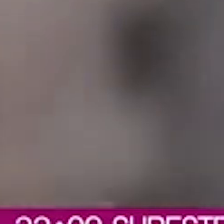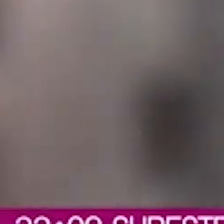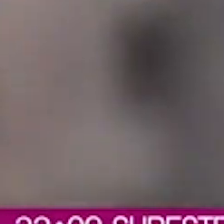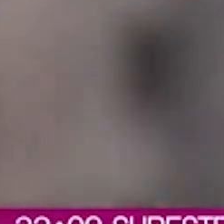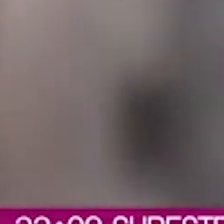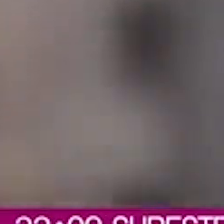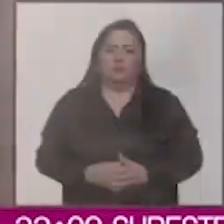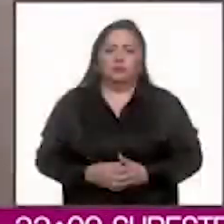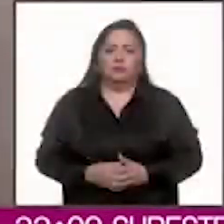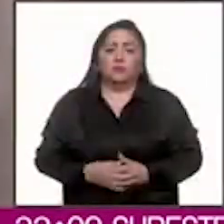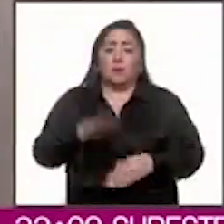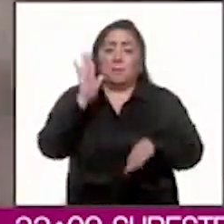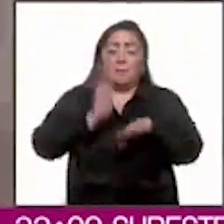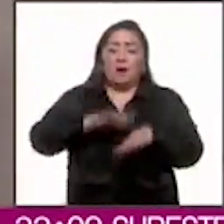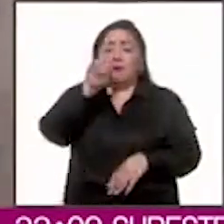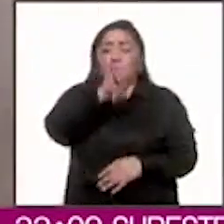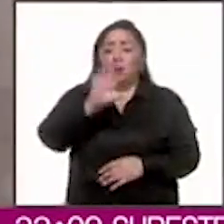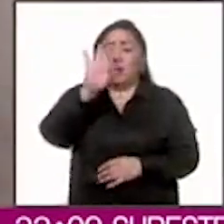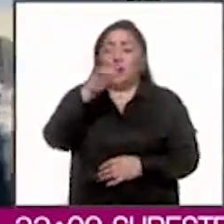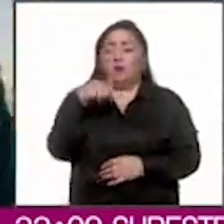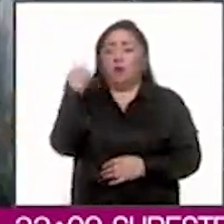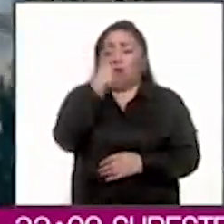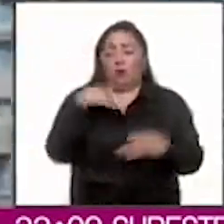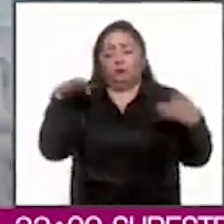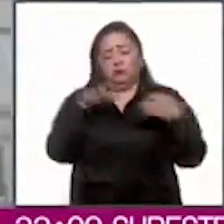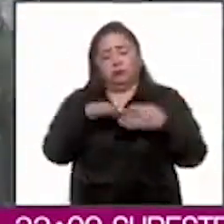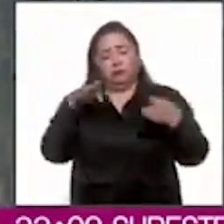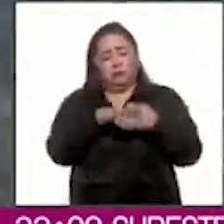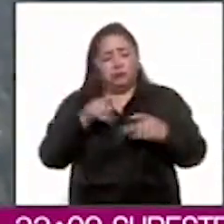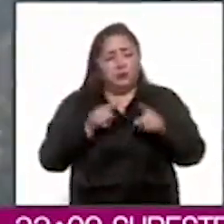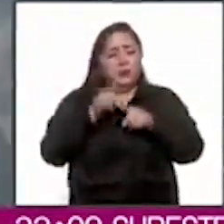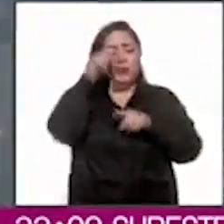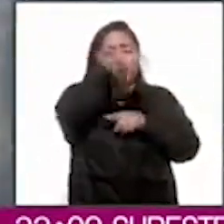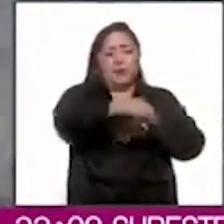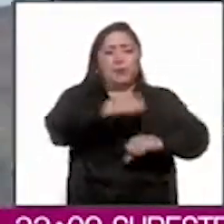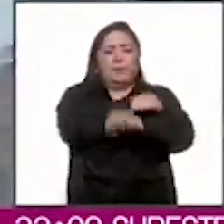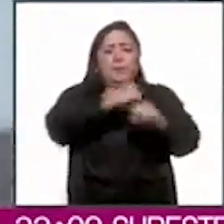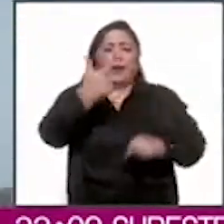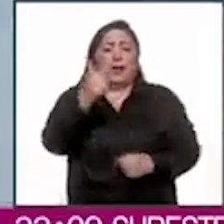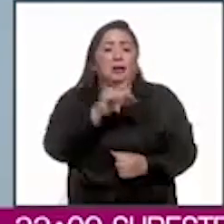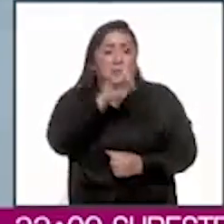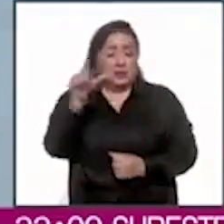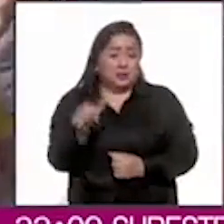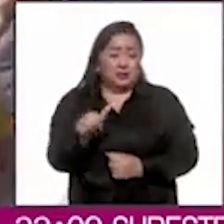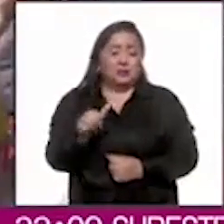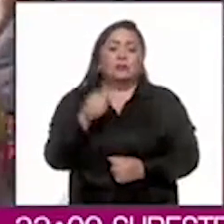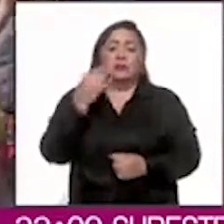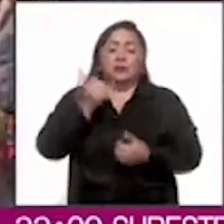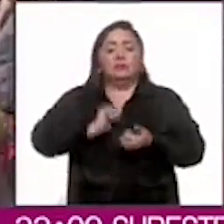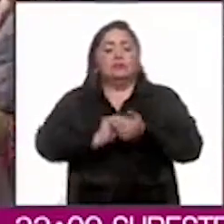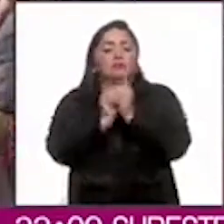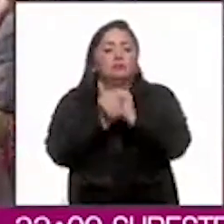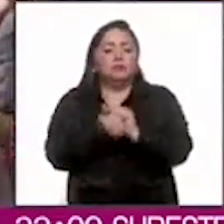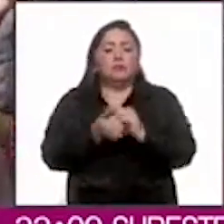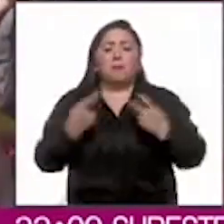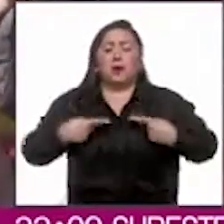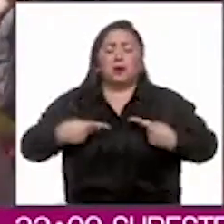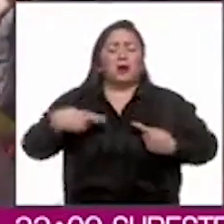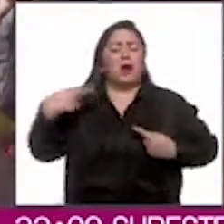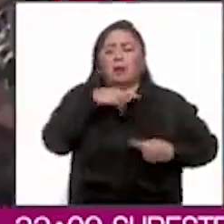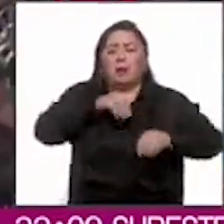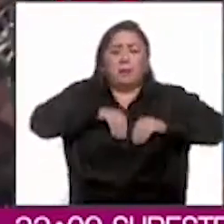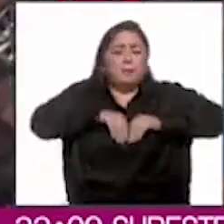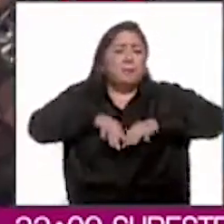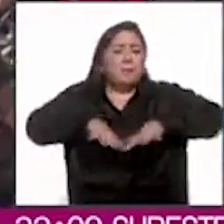Más de 240 horas de ataques sobre la zona norte de la Franja de Gaza han provocado el desplazamiento